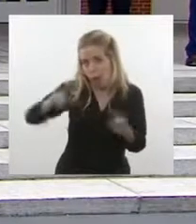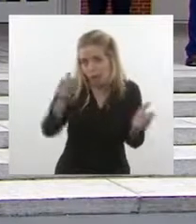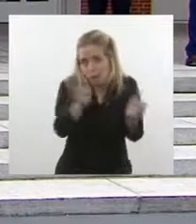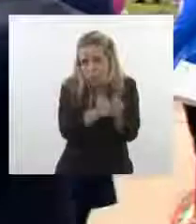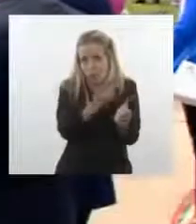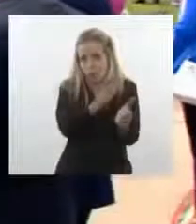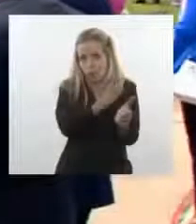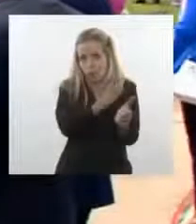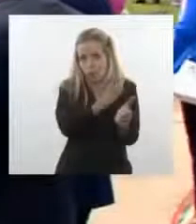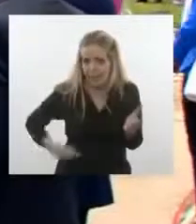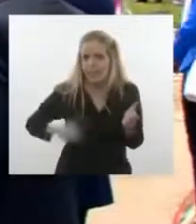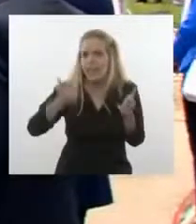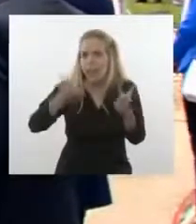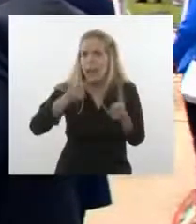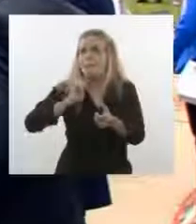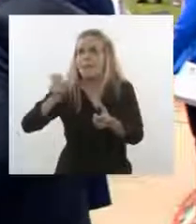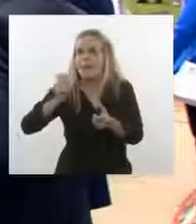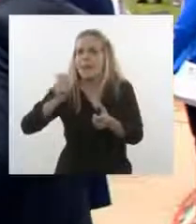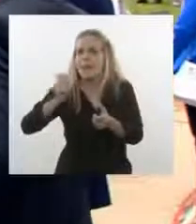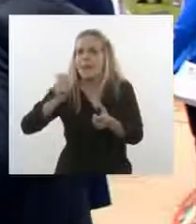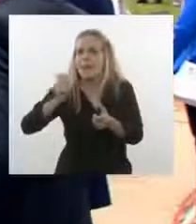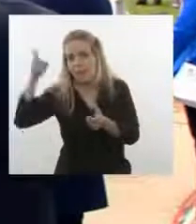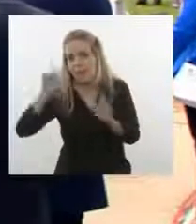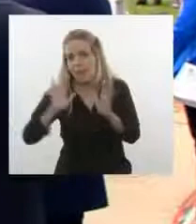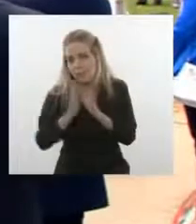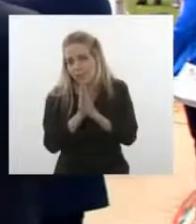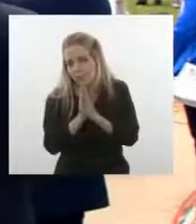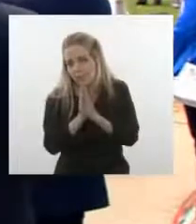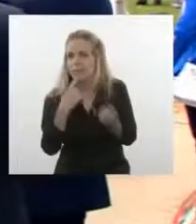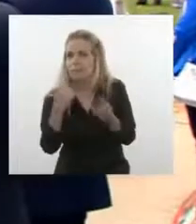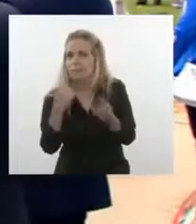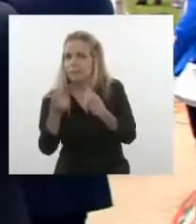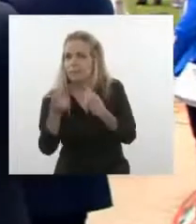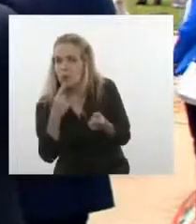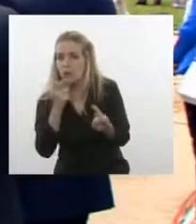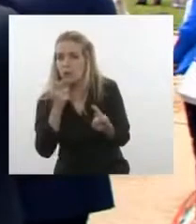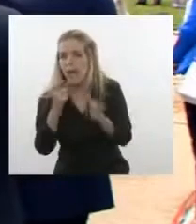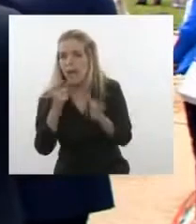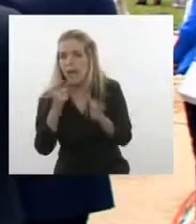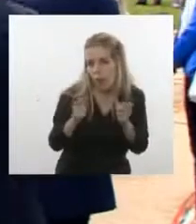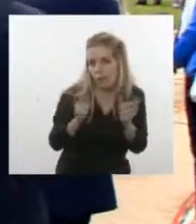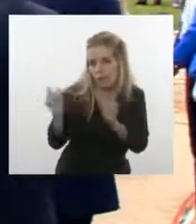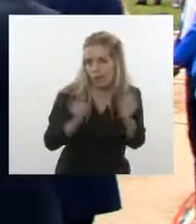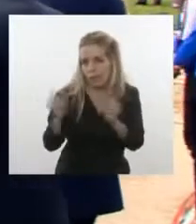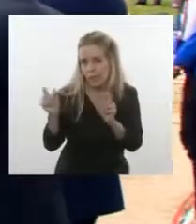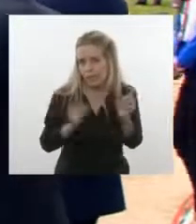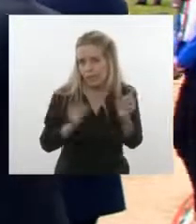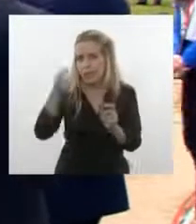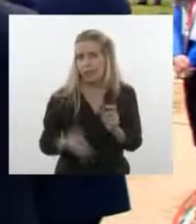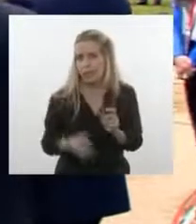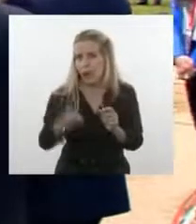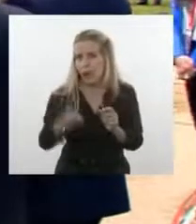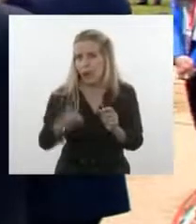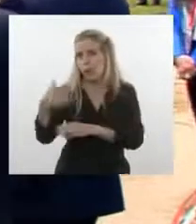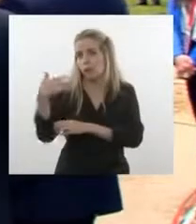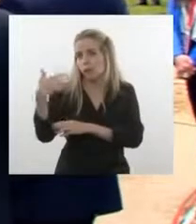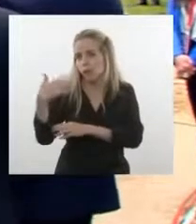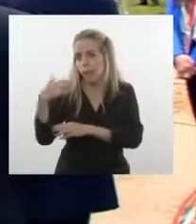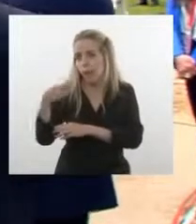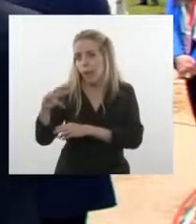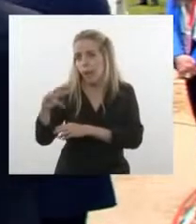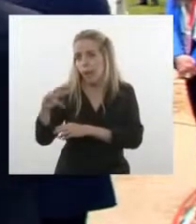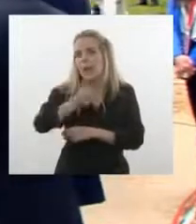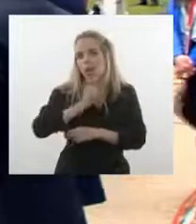prensa española. Serán tan amables de responder al menos a un turno de pregunta por cada parte, seguramente. Pues tiene la palabra la prensa